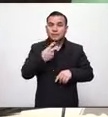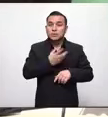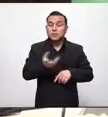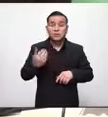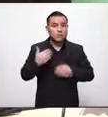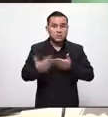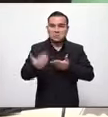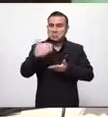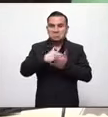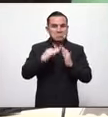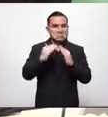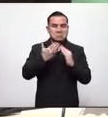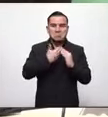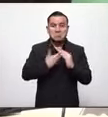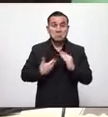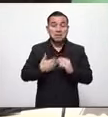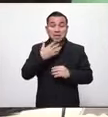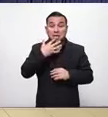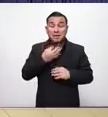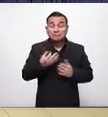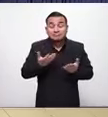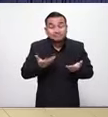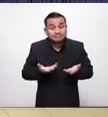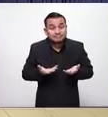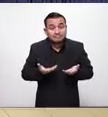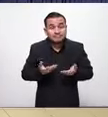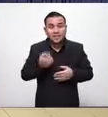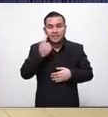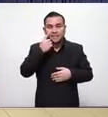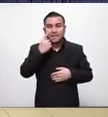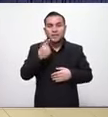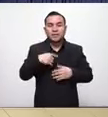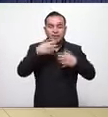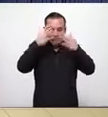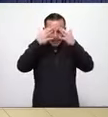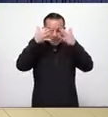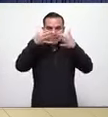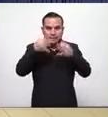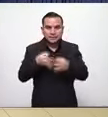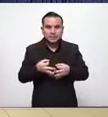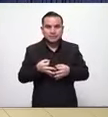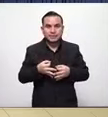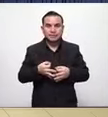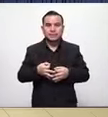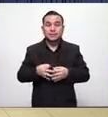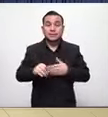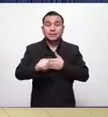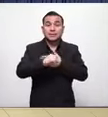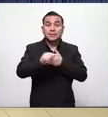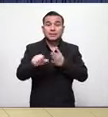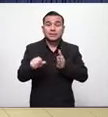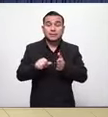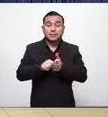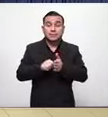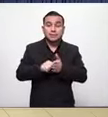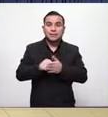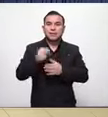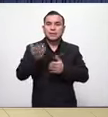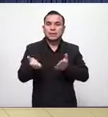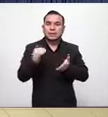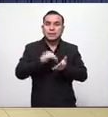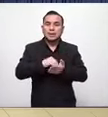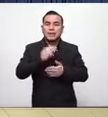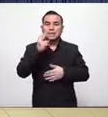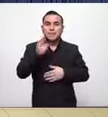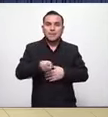están acá esta noche y que han tomado una decisión en la asamblea legislativa una vez más